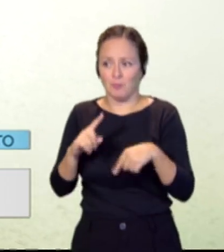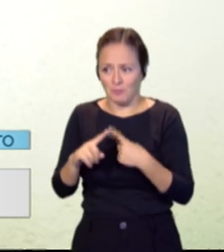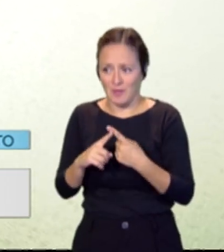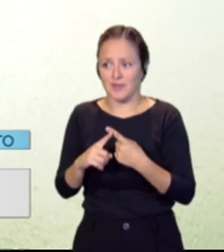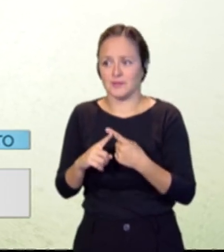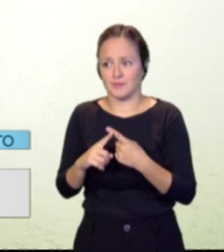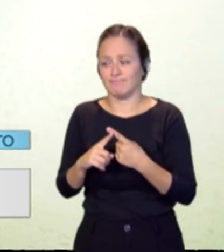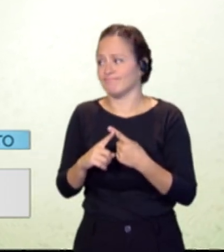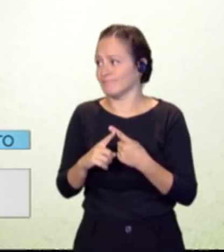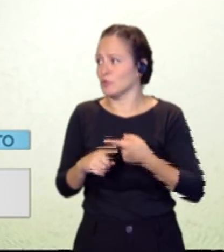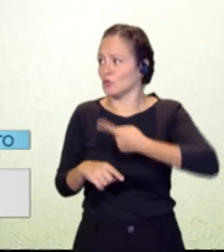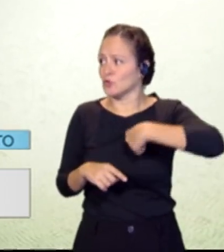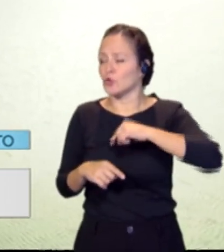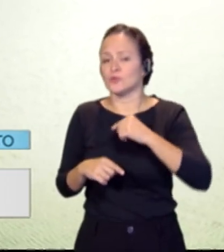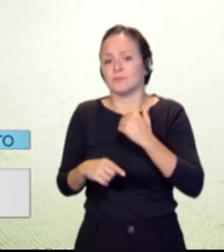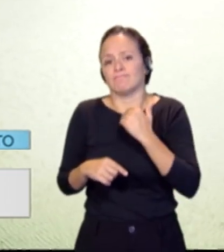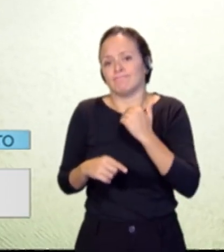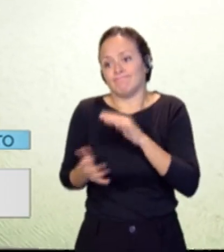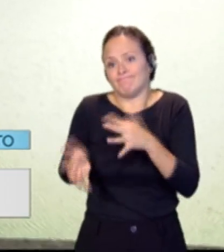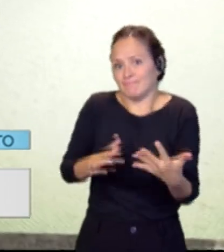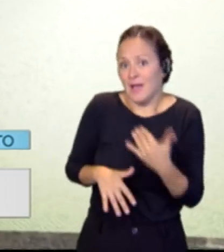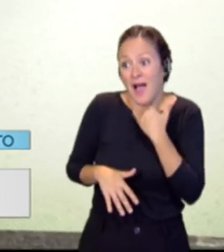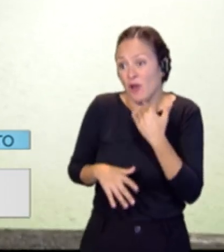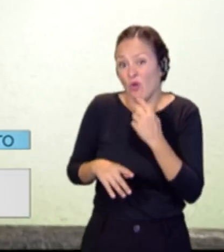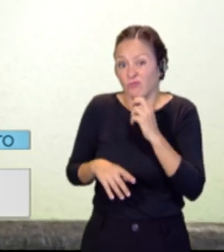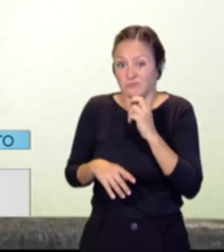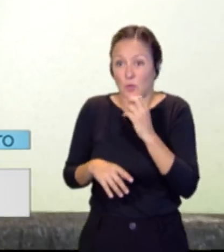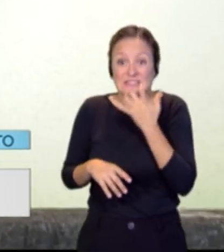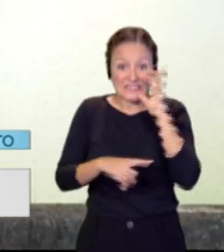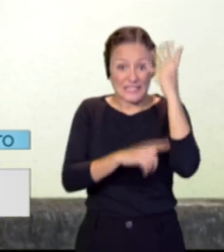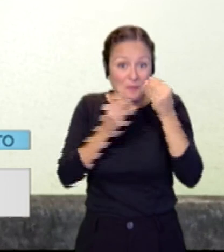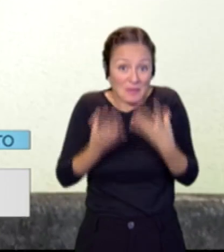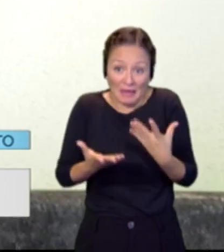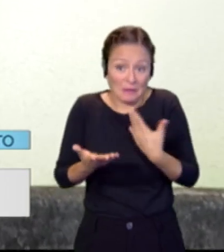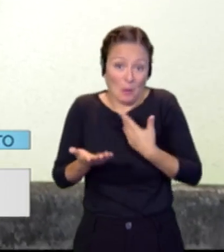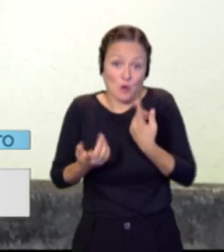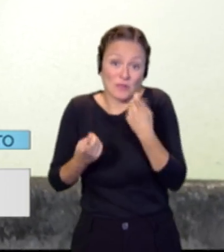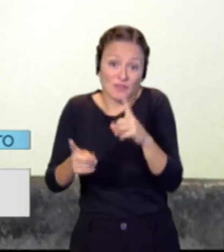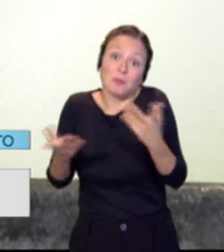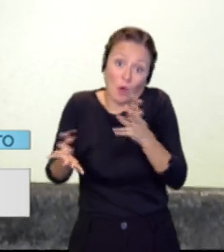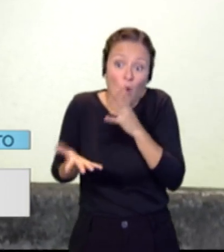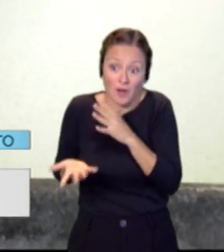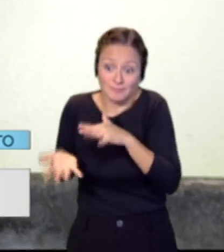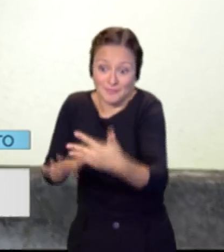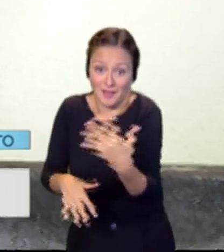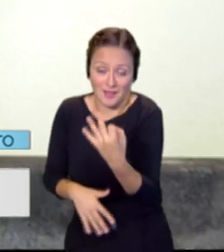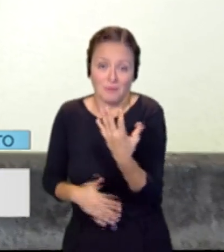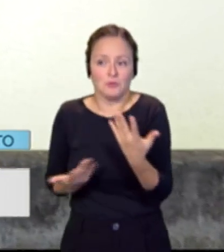serie de actuaciones que de otra forma no serían necesarias, ¿no? Pero bueno, esas medidas yo creo que van a dar resultado y vamos a intentar por lo menos